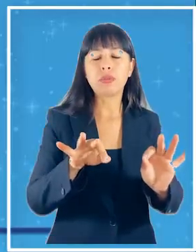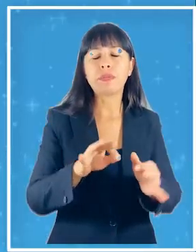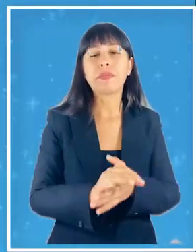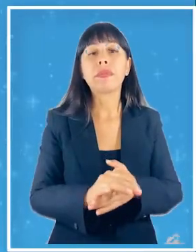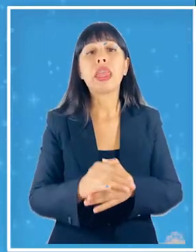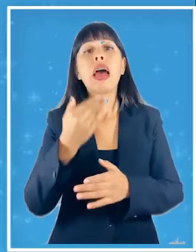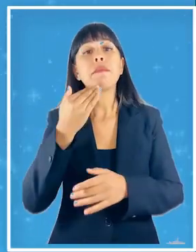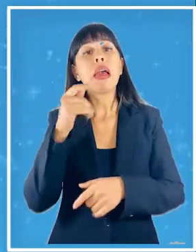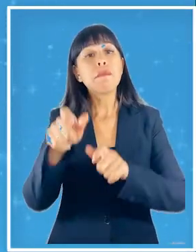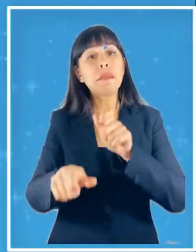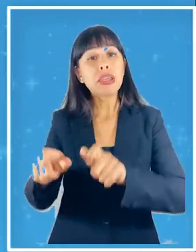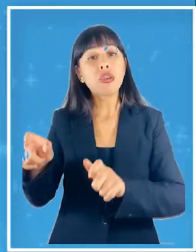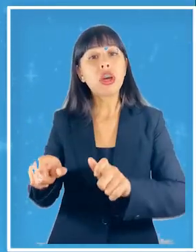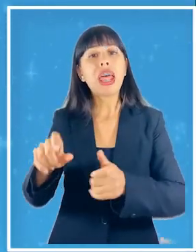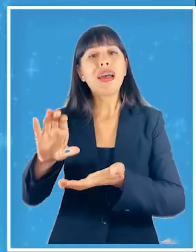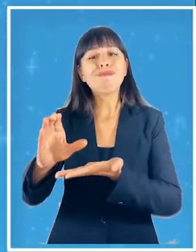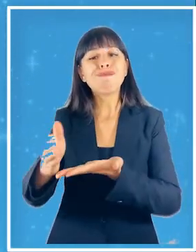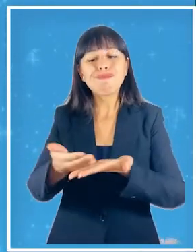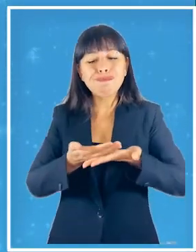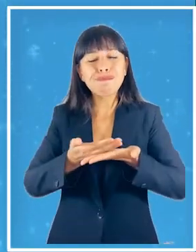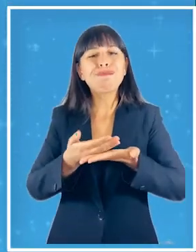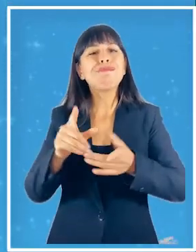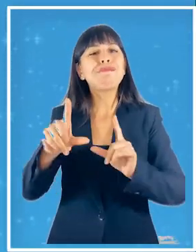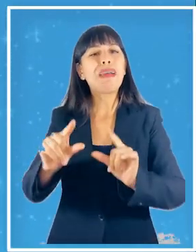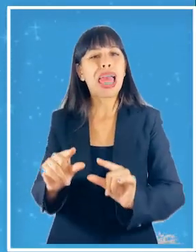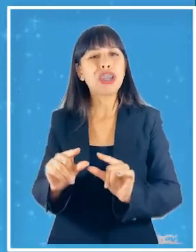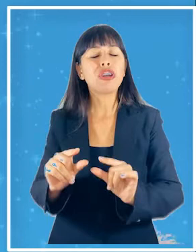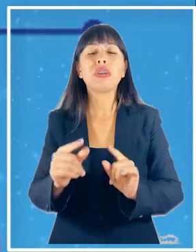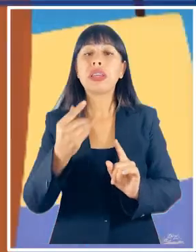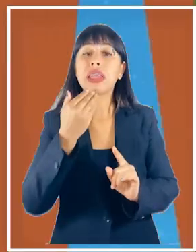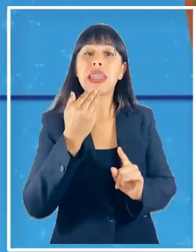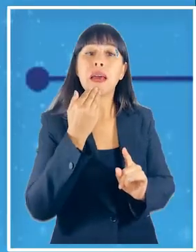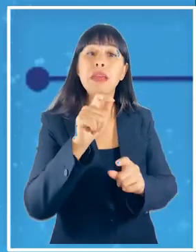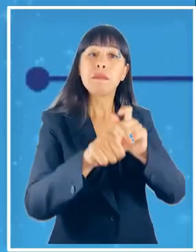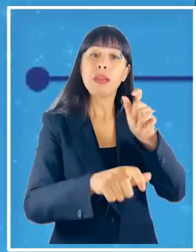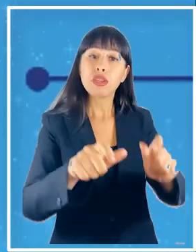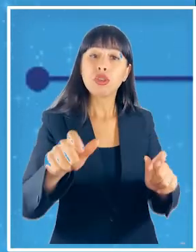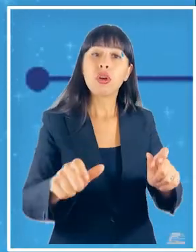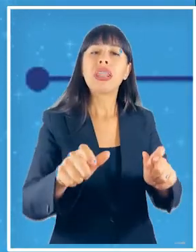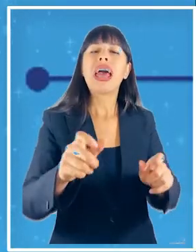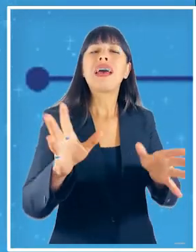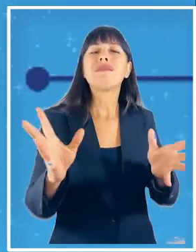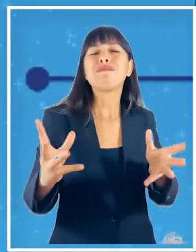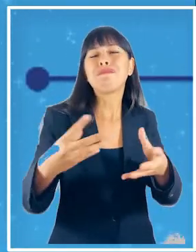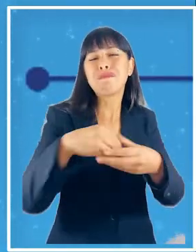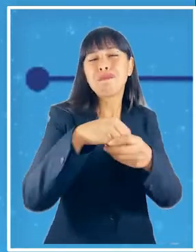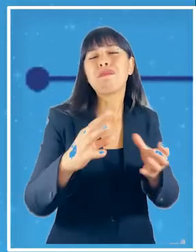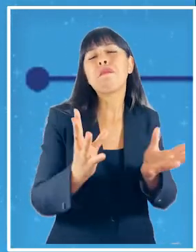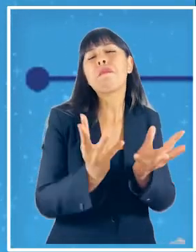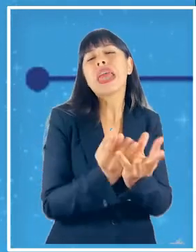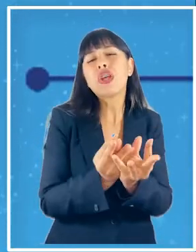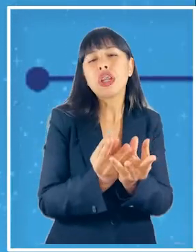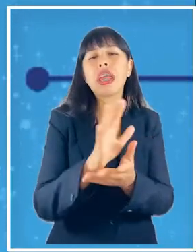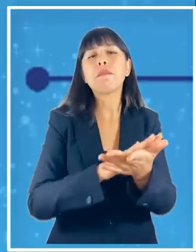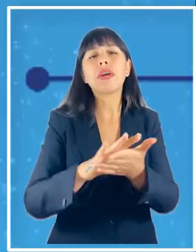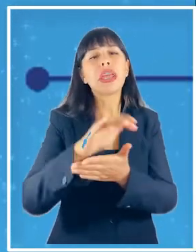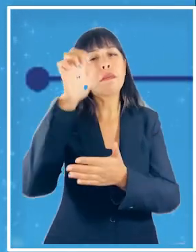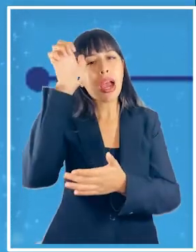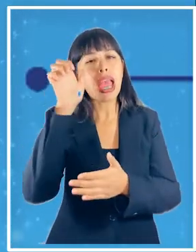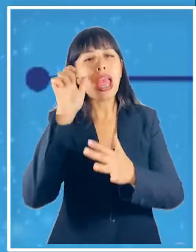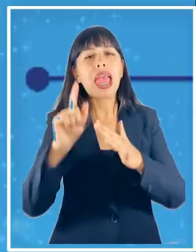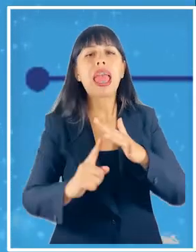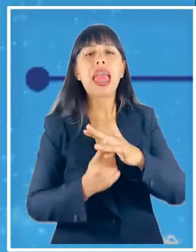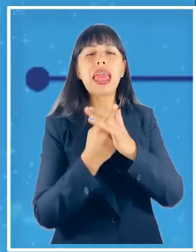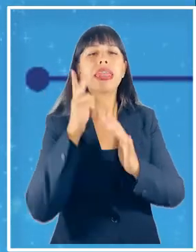las personas que tienen menores ingresos económicos y aquellas que pertenecen a minorías tanto étnicas